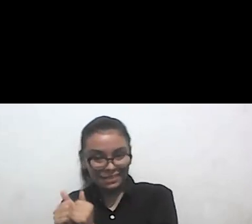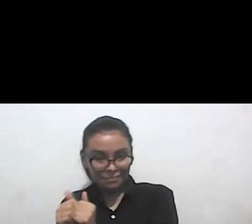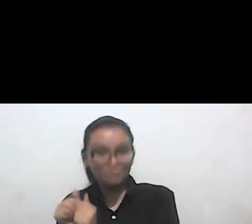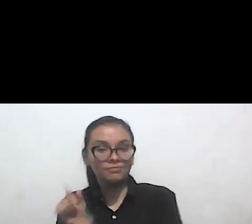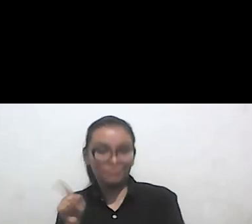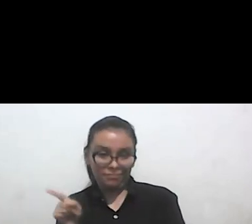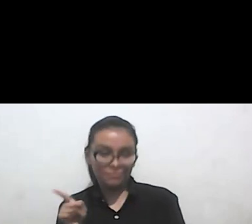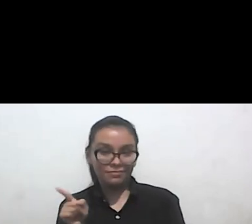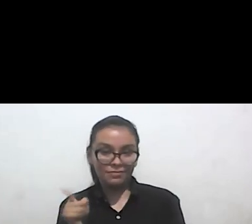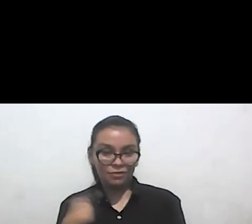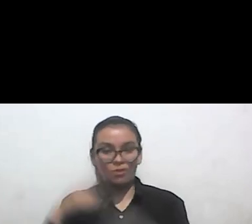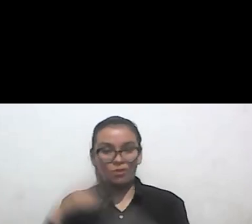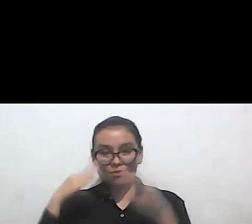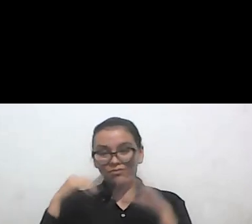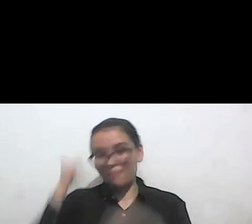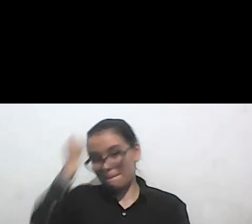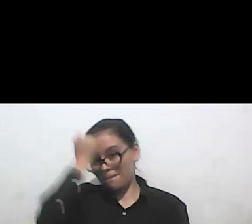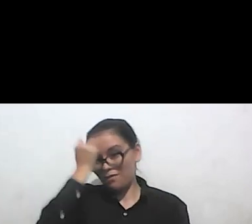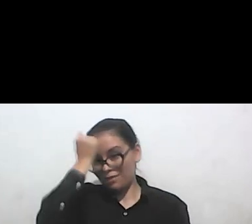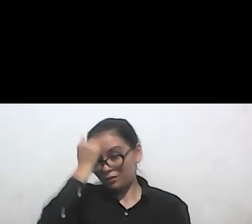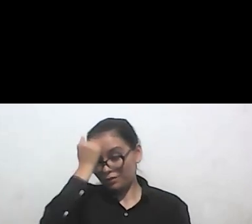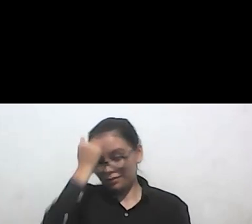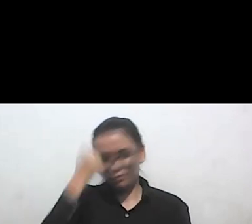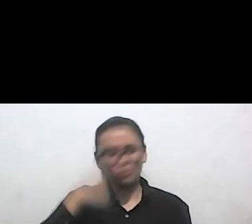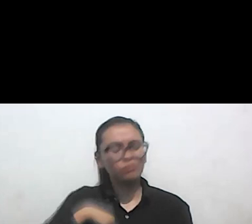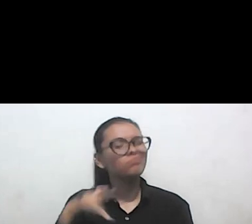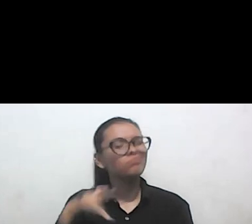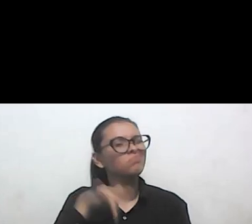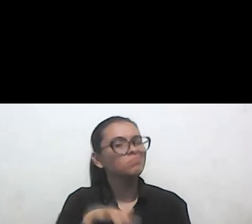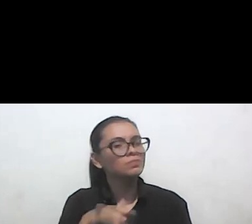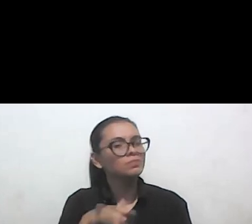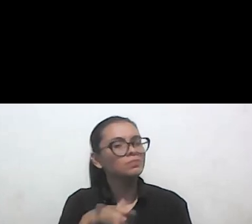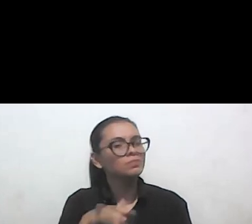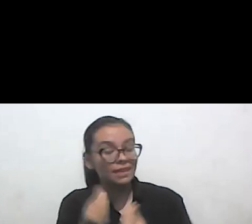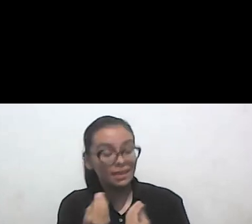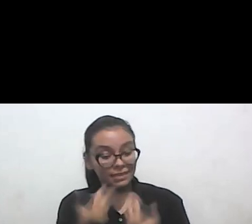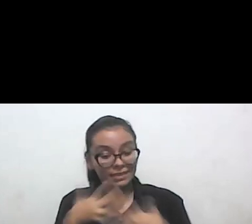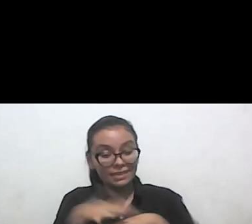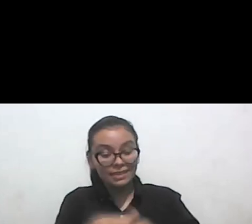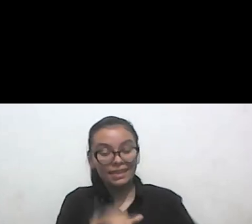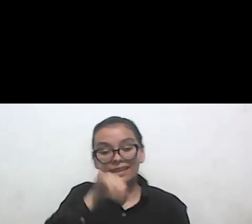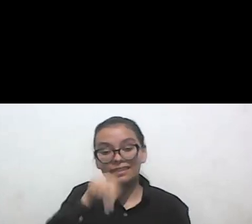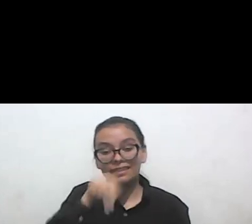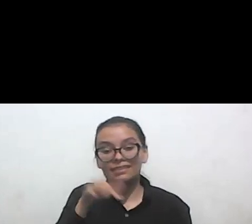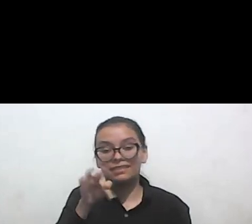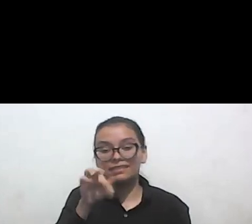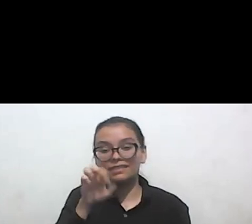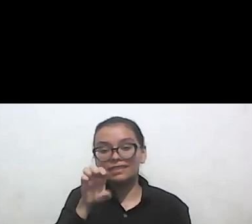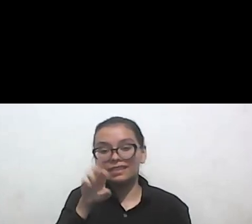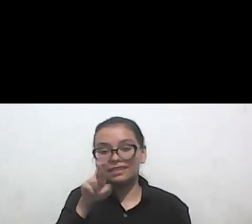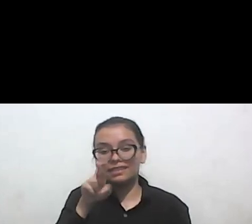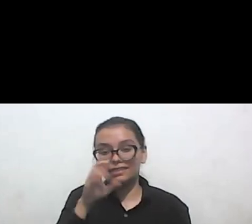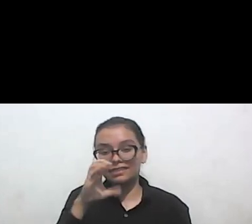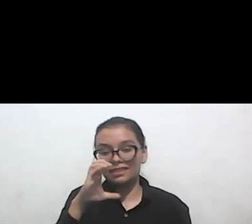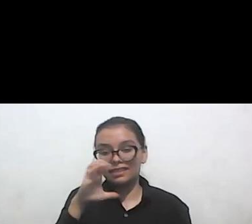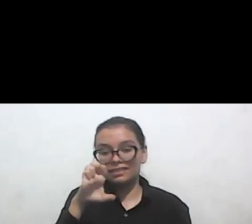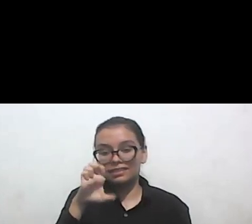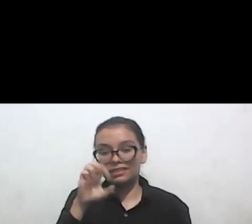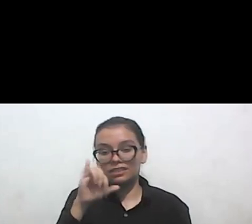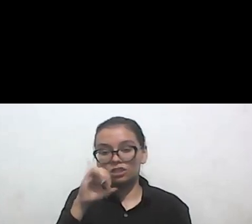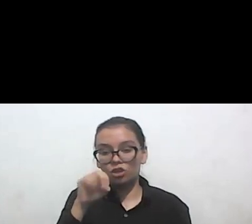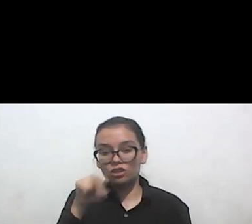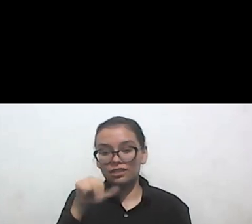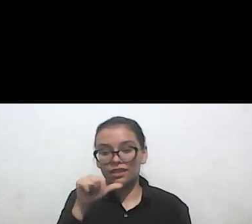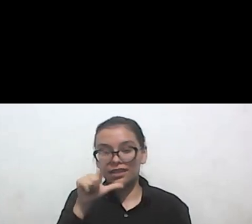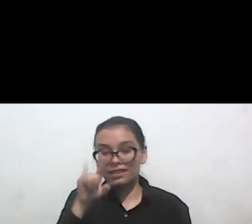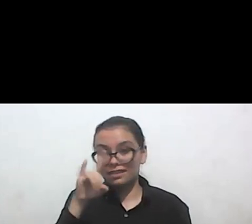Hoy estaremos convocadas a conversar sobre la interseccionalidad como un concepto emergente y una categoría analítica para el